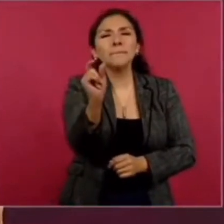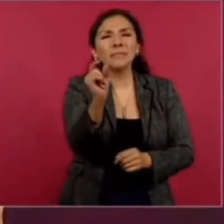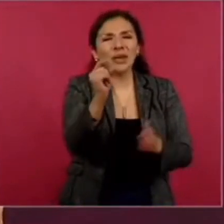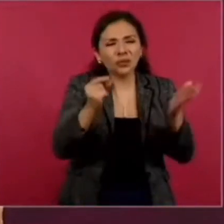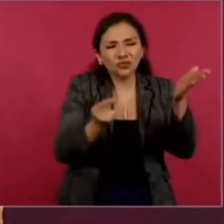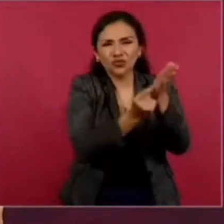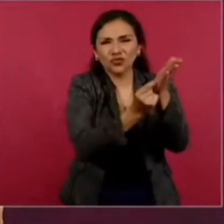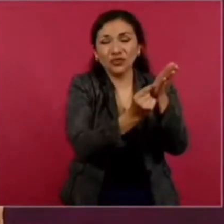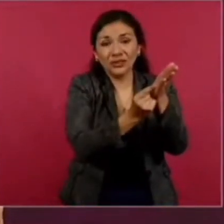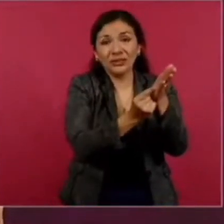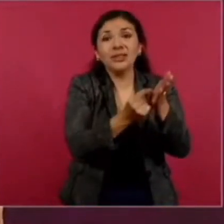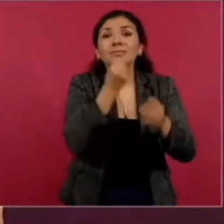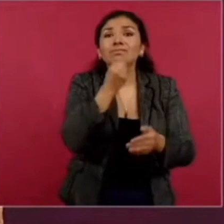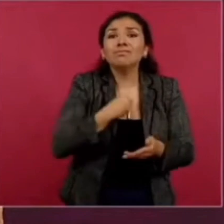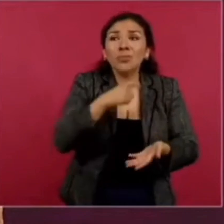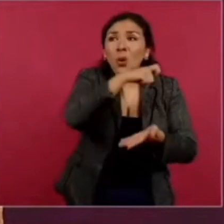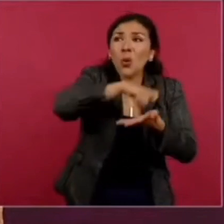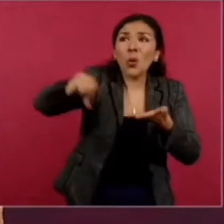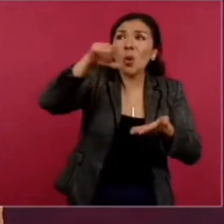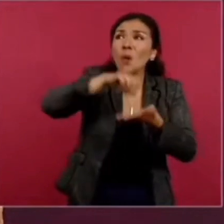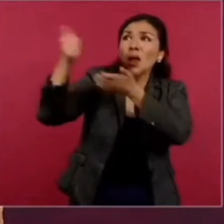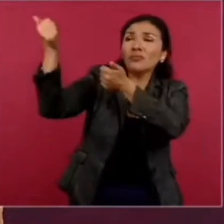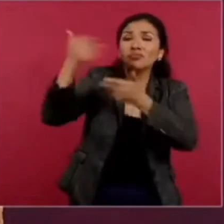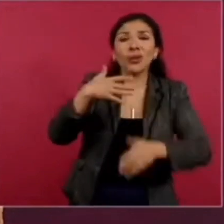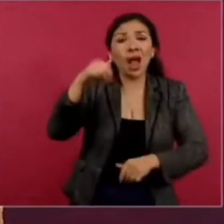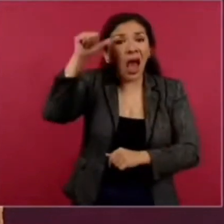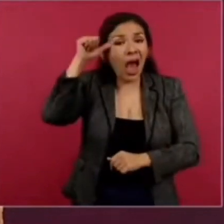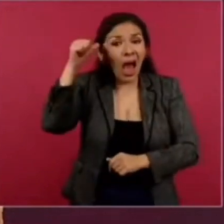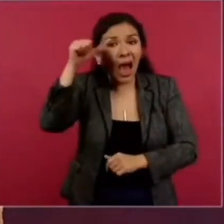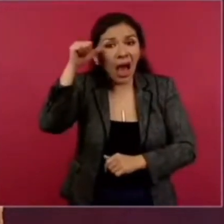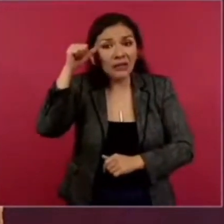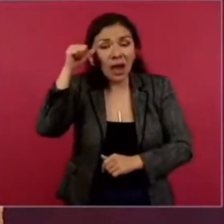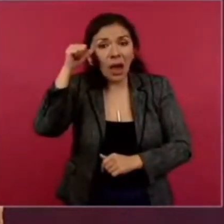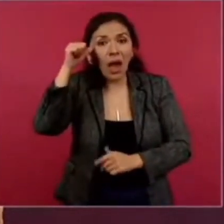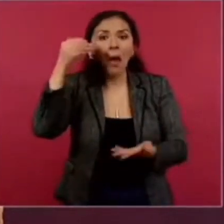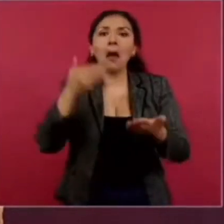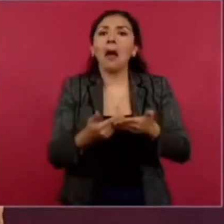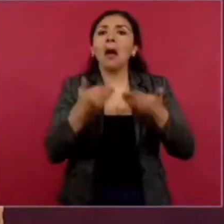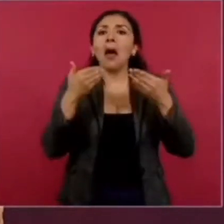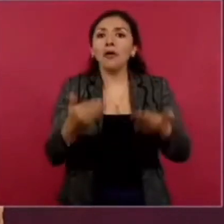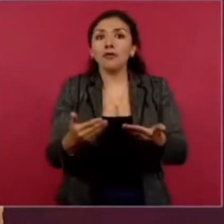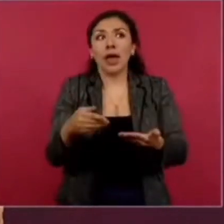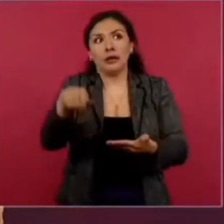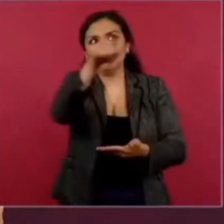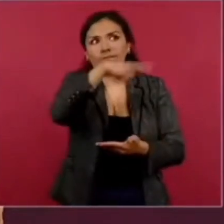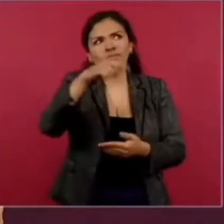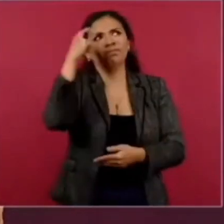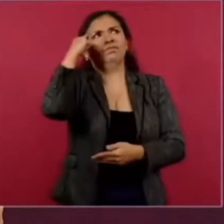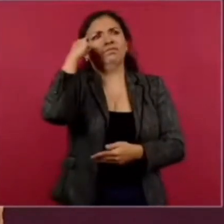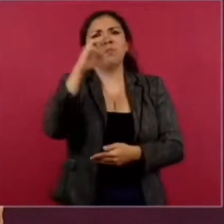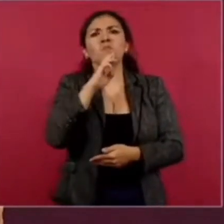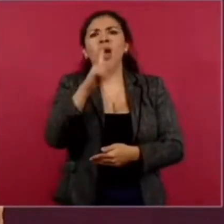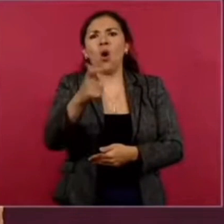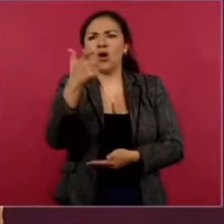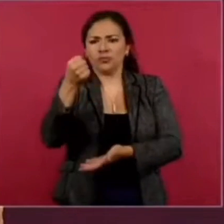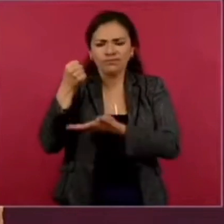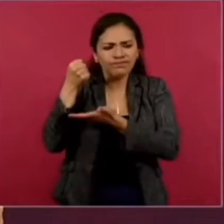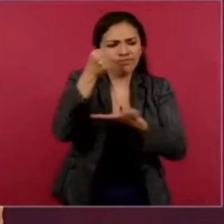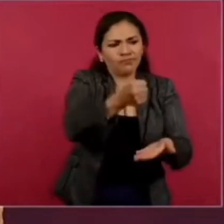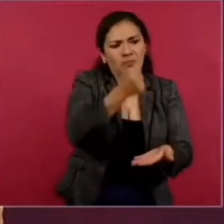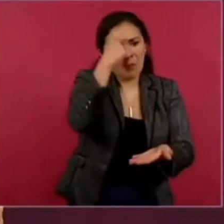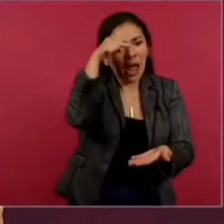comprarlos en Asia, y ahora ya están invirtiendo para fabricarlos